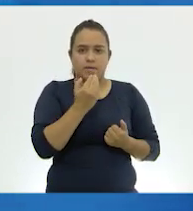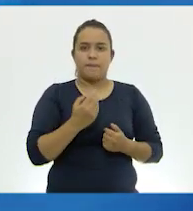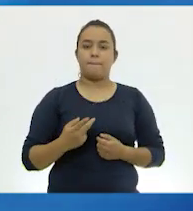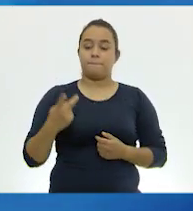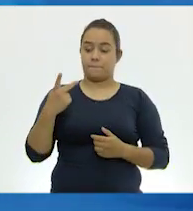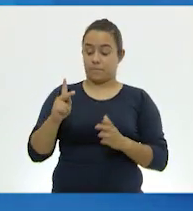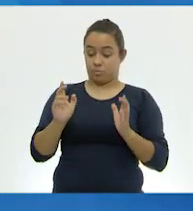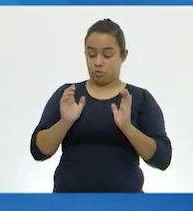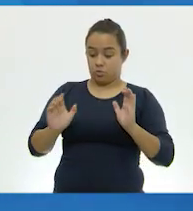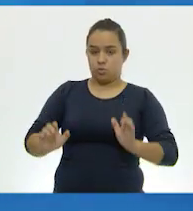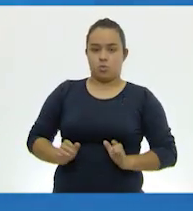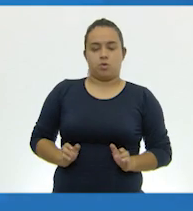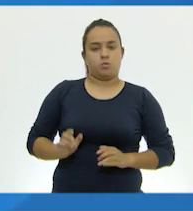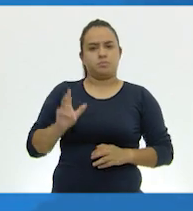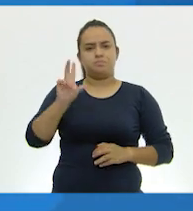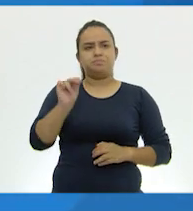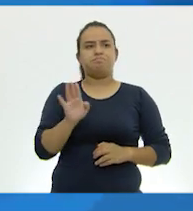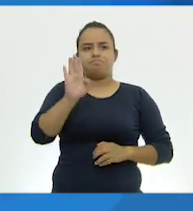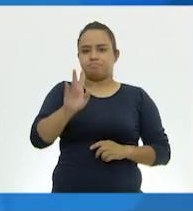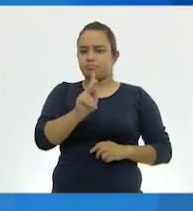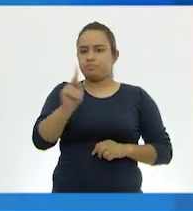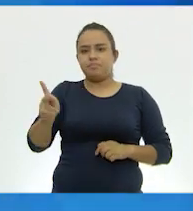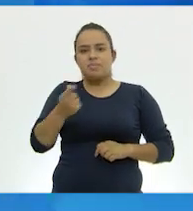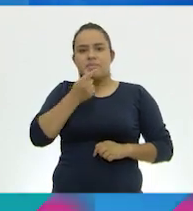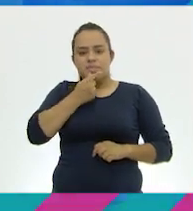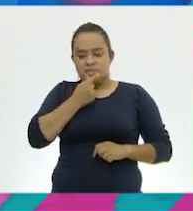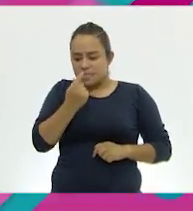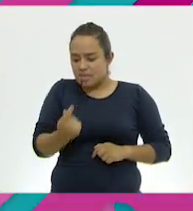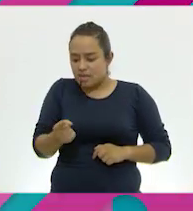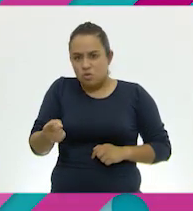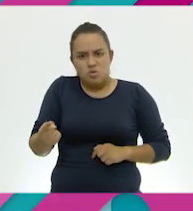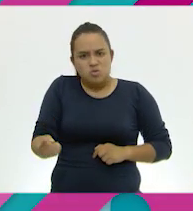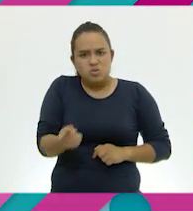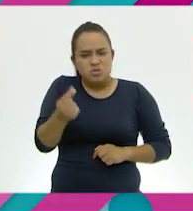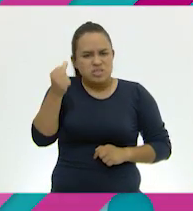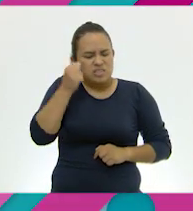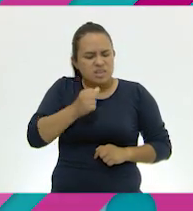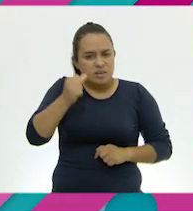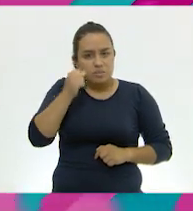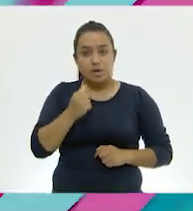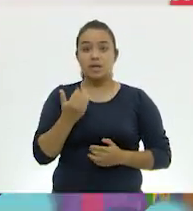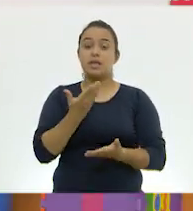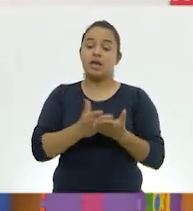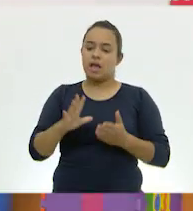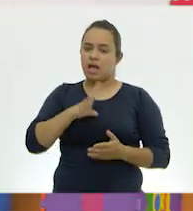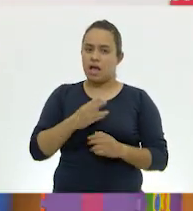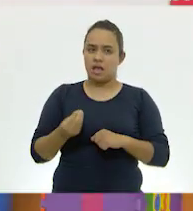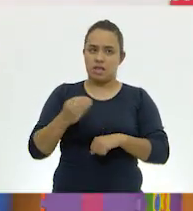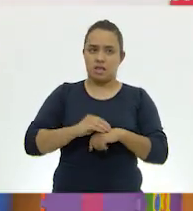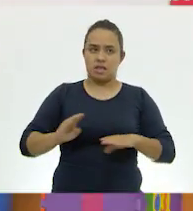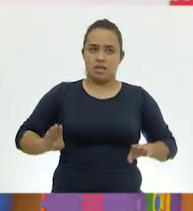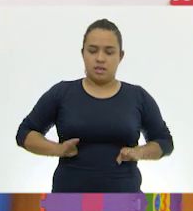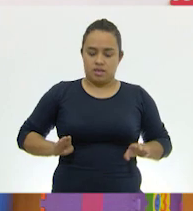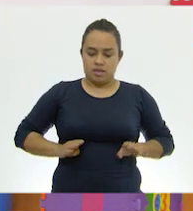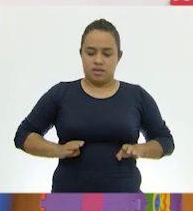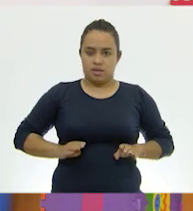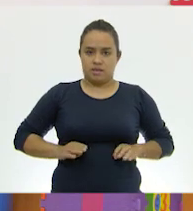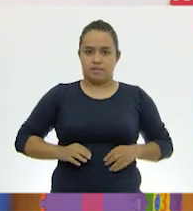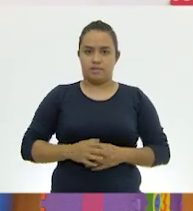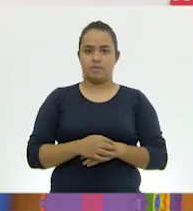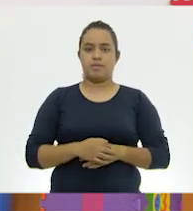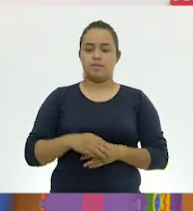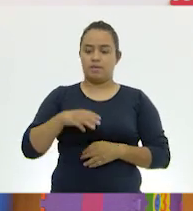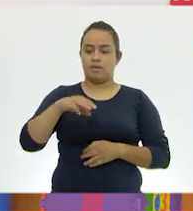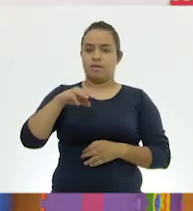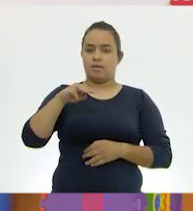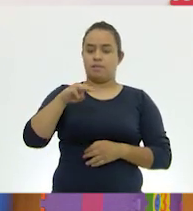Físicamente no. Ok. Son como niños eternamente y a esa característica le sumamos otra que es la paedomorfosis. Entonces,